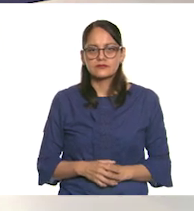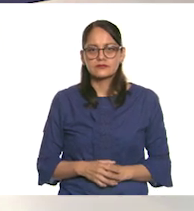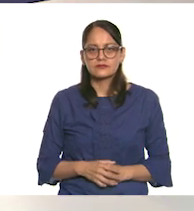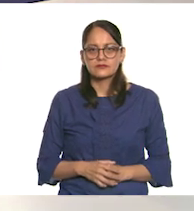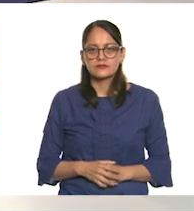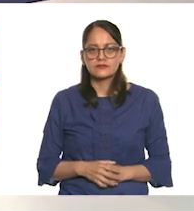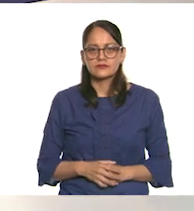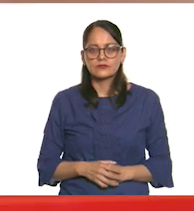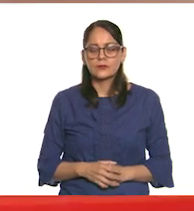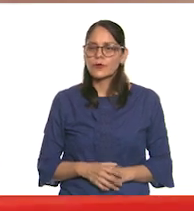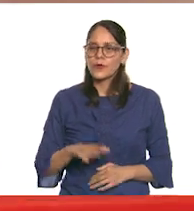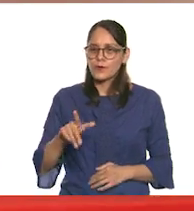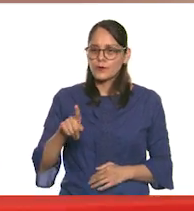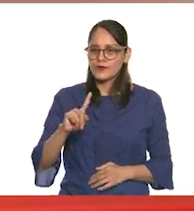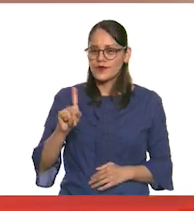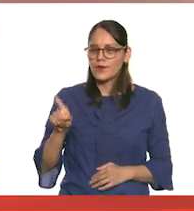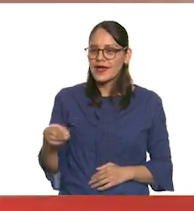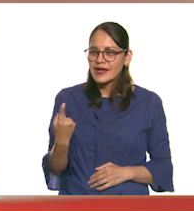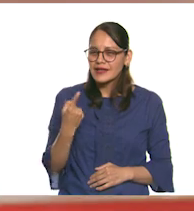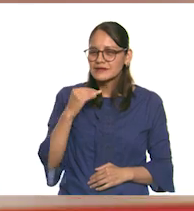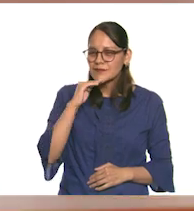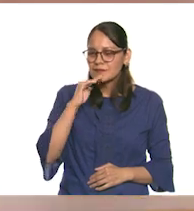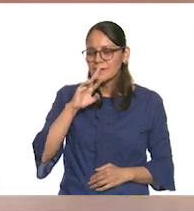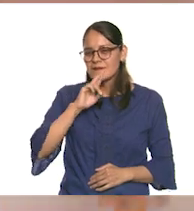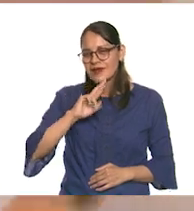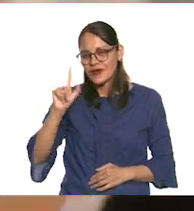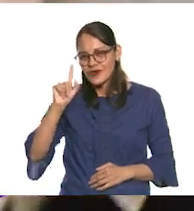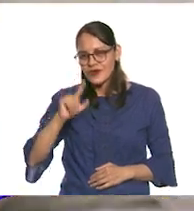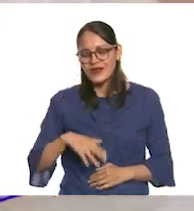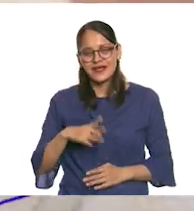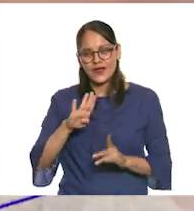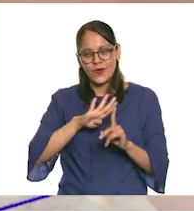Bien. Eres la mejor. Ah, mira qué bonita frase.